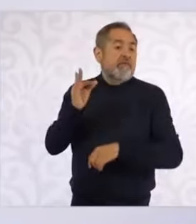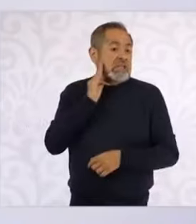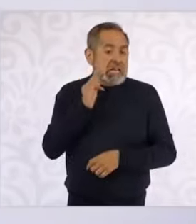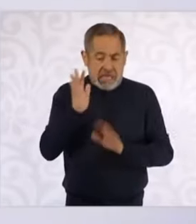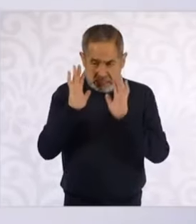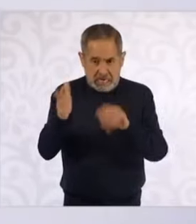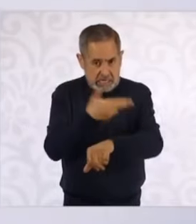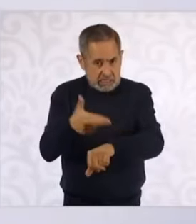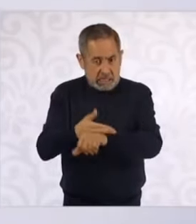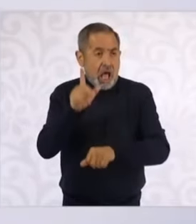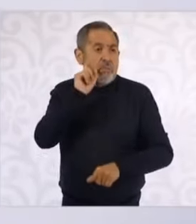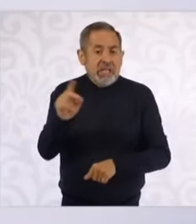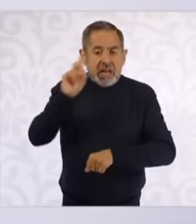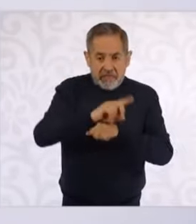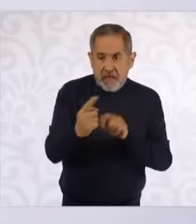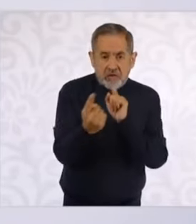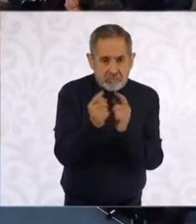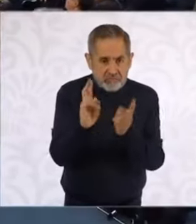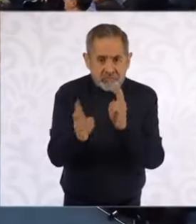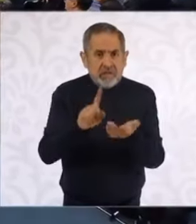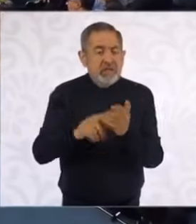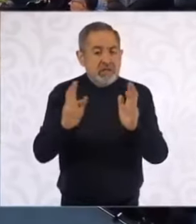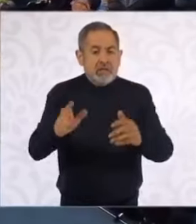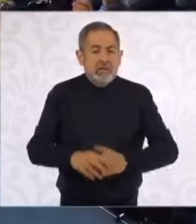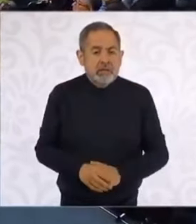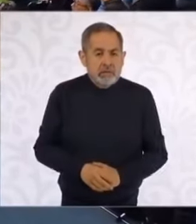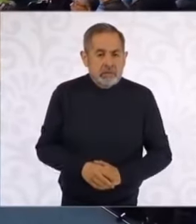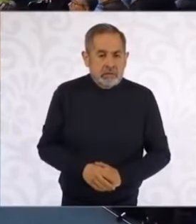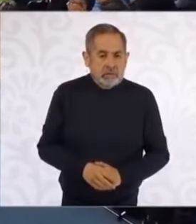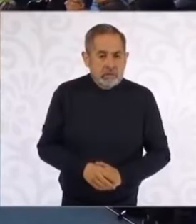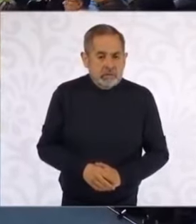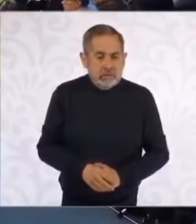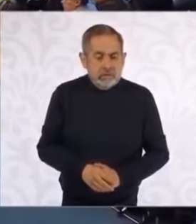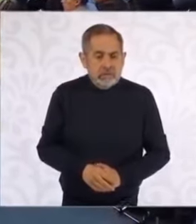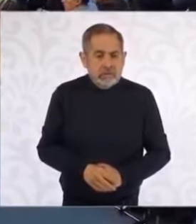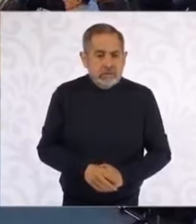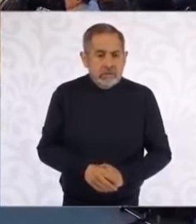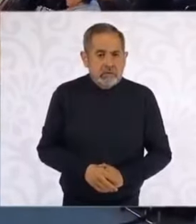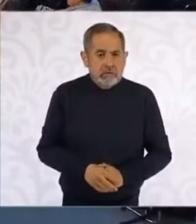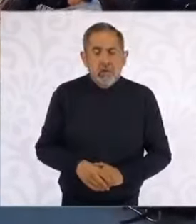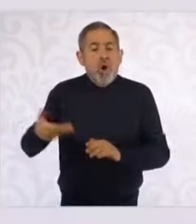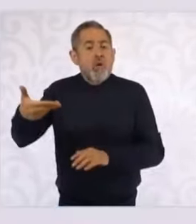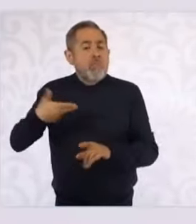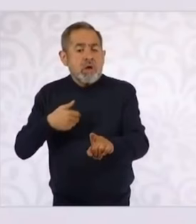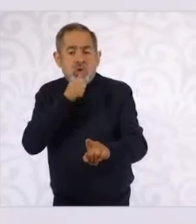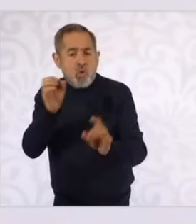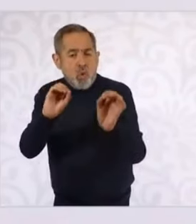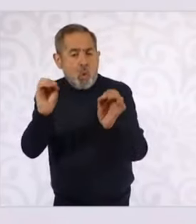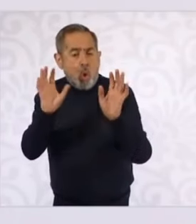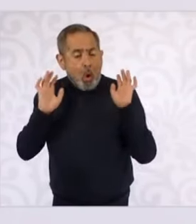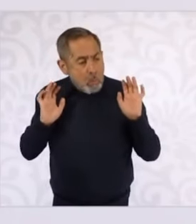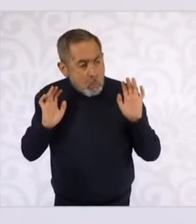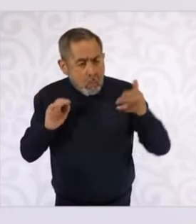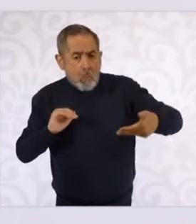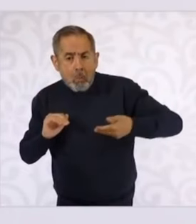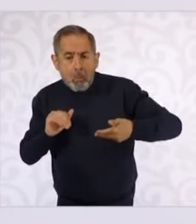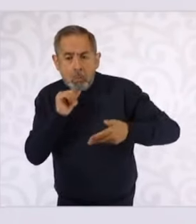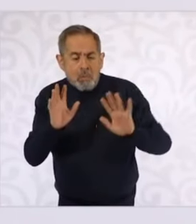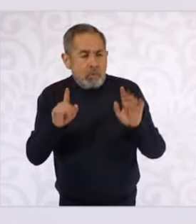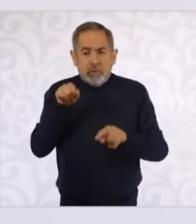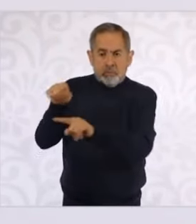también, creo que el día de mañana. Gracias. No me lo han pedido hasta ahora, entonces tiene la